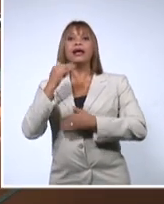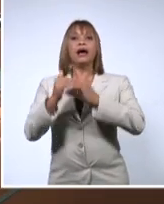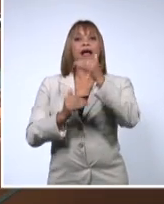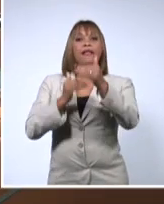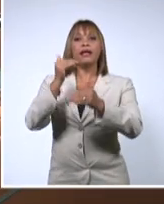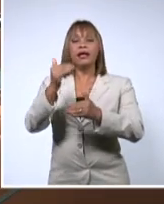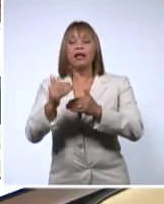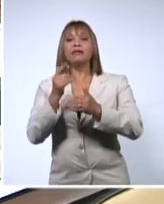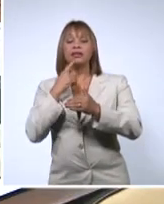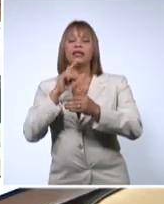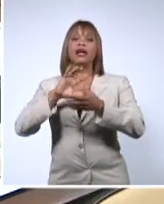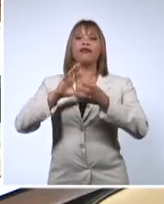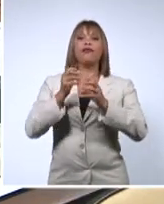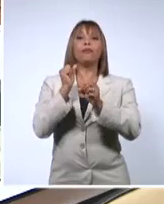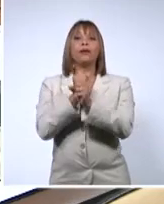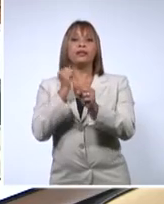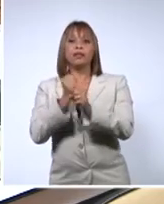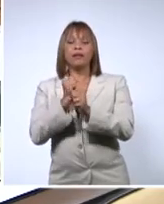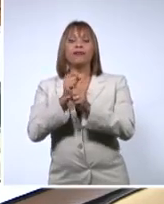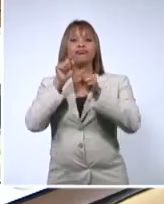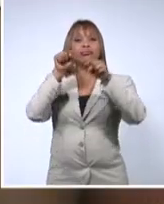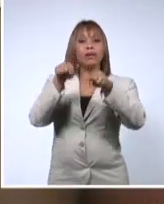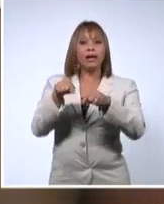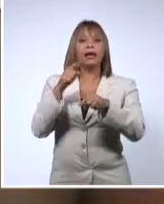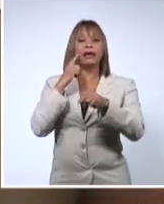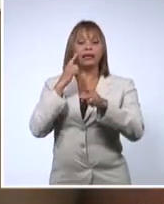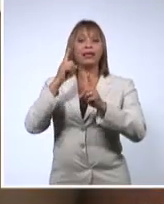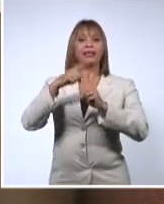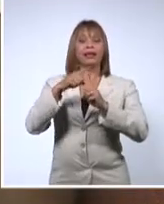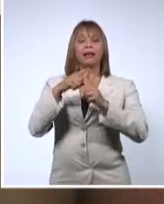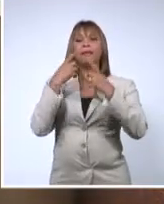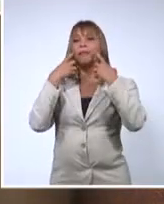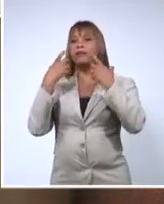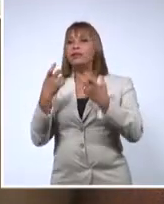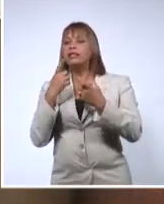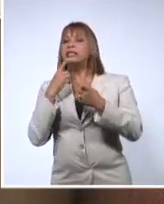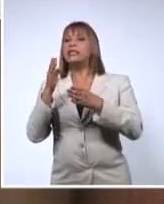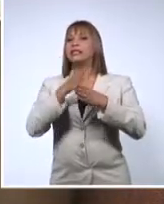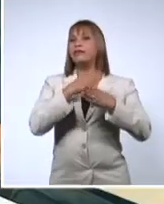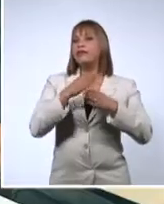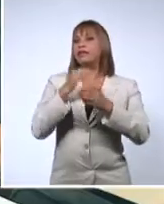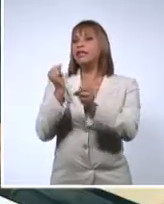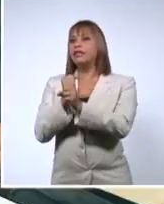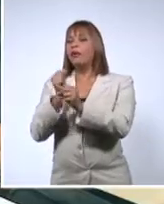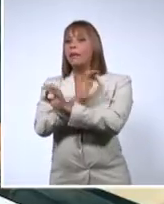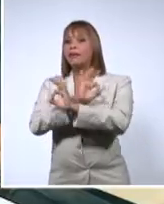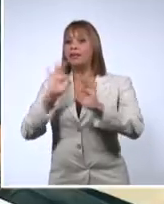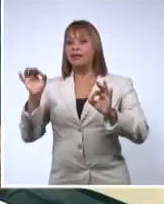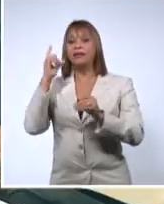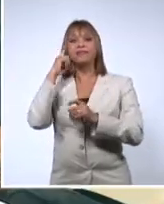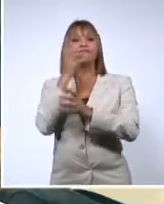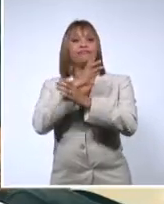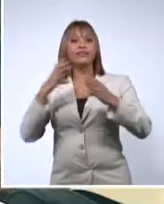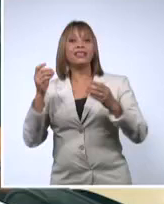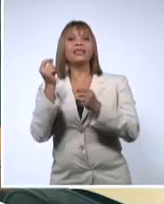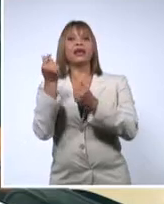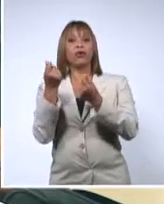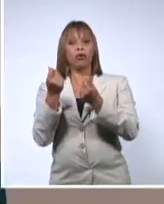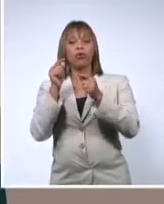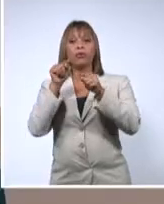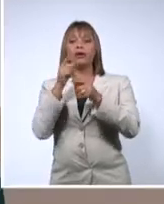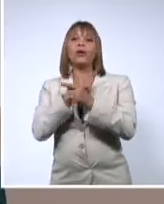improvisaciones, tarea en la que a juicio del titular cubano, el desempeño de los especialistas de las ciencias económicas es